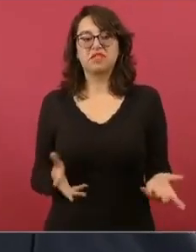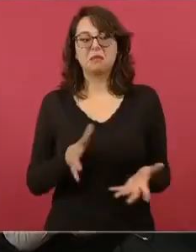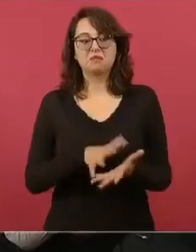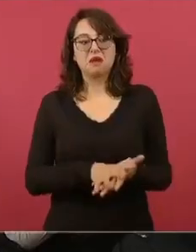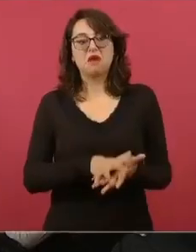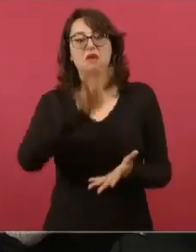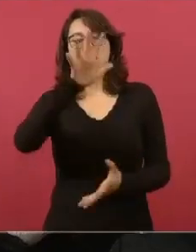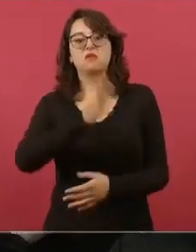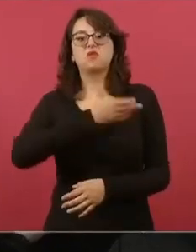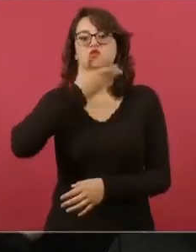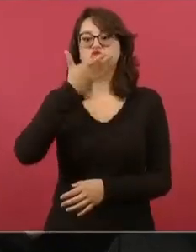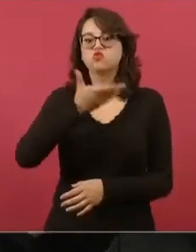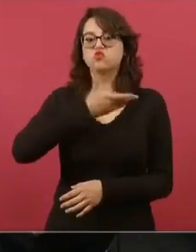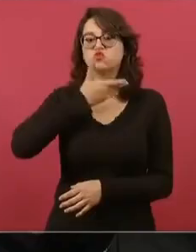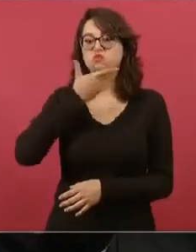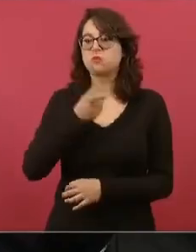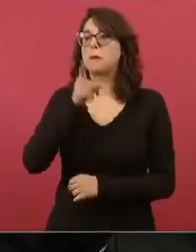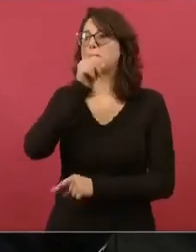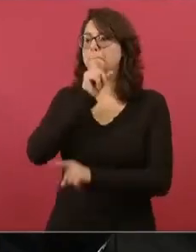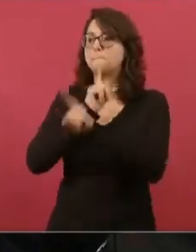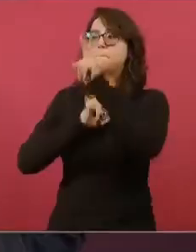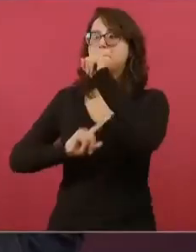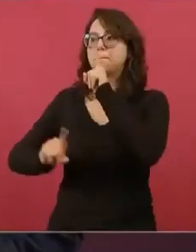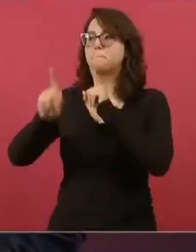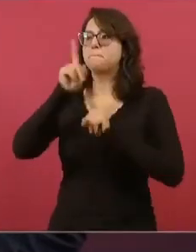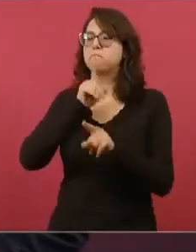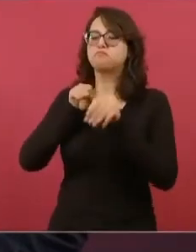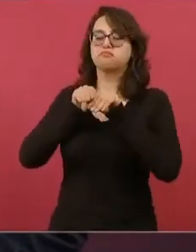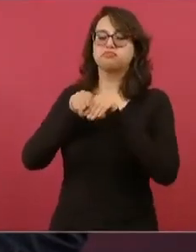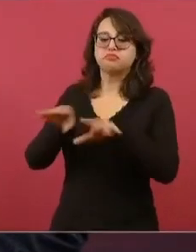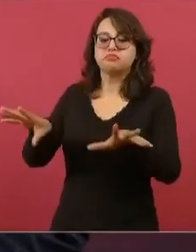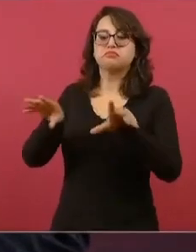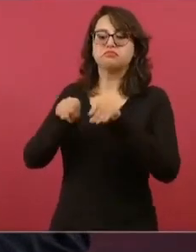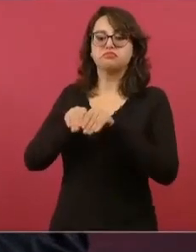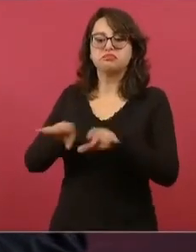aunque hay excepciones